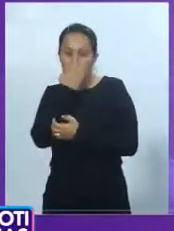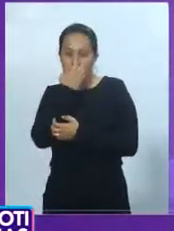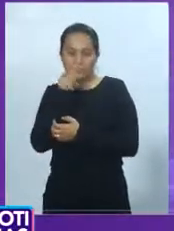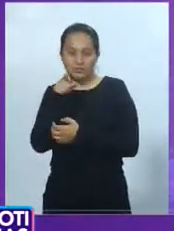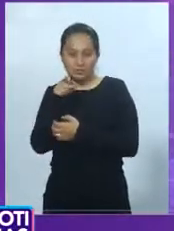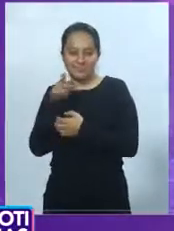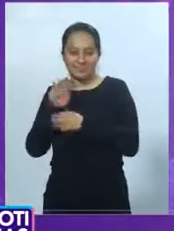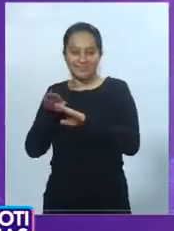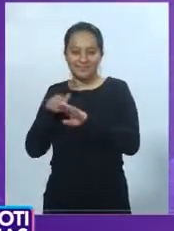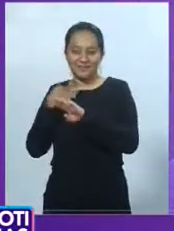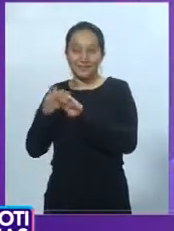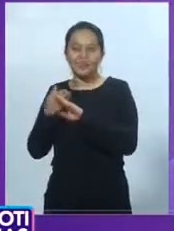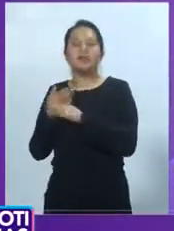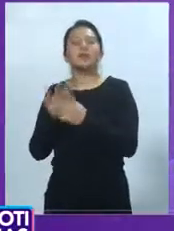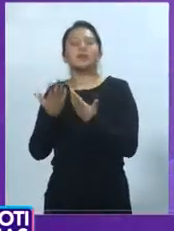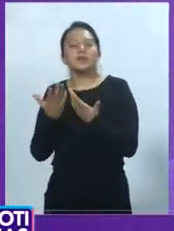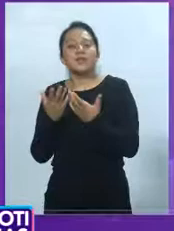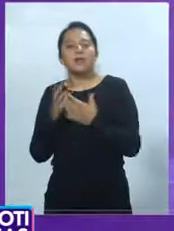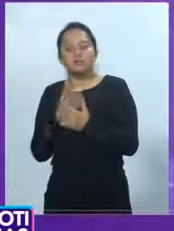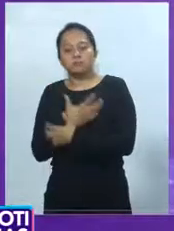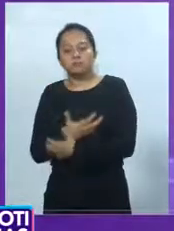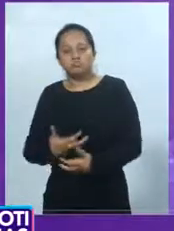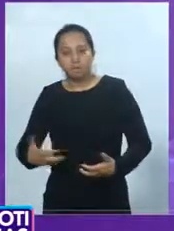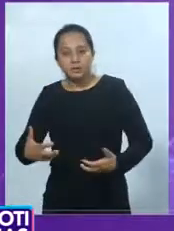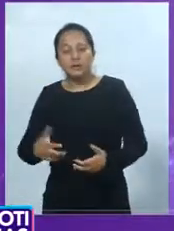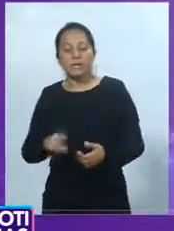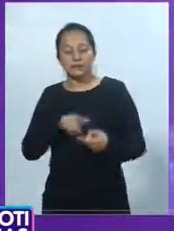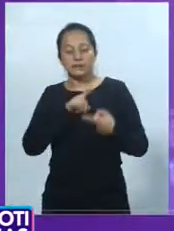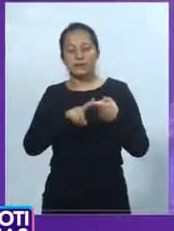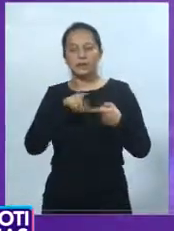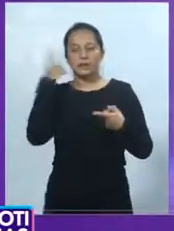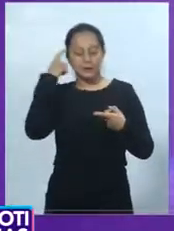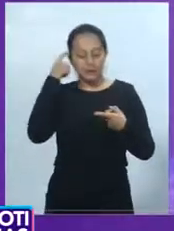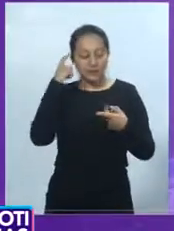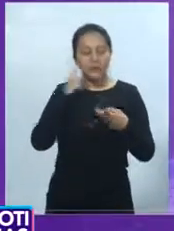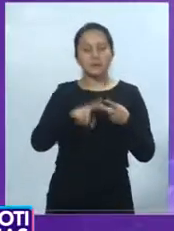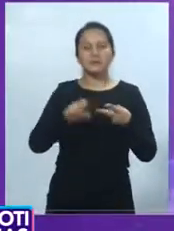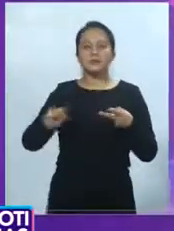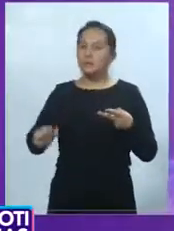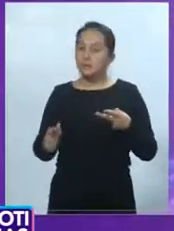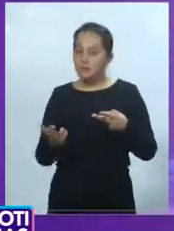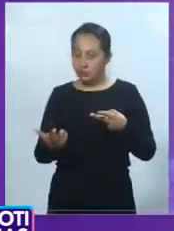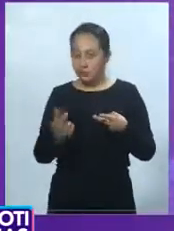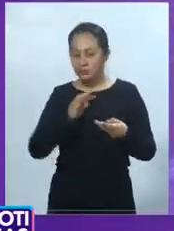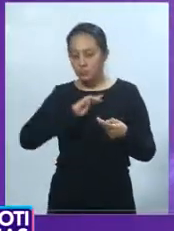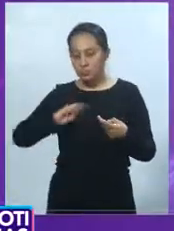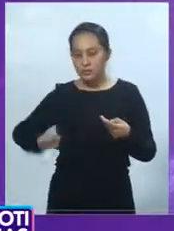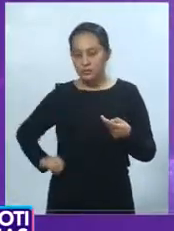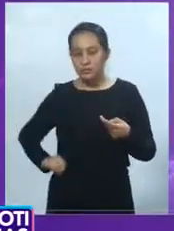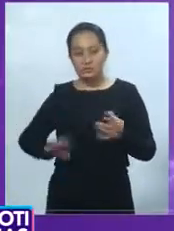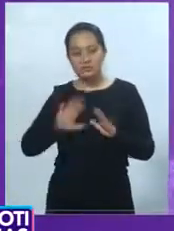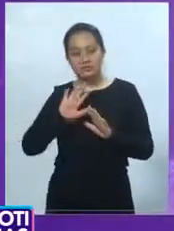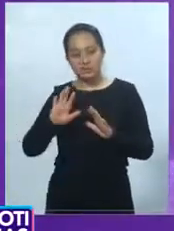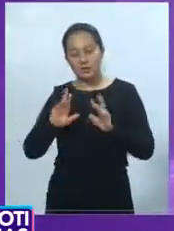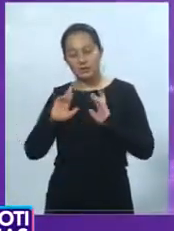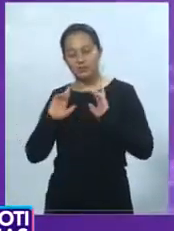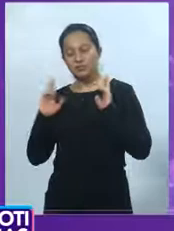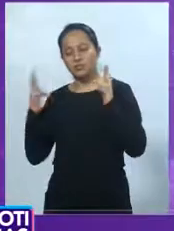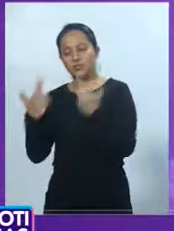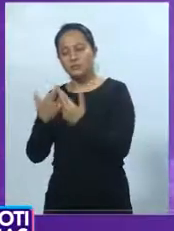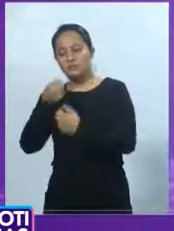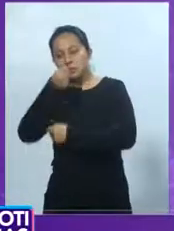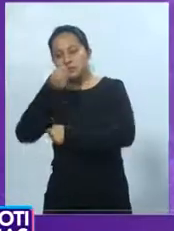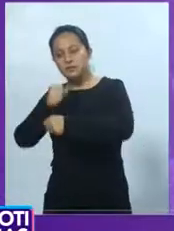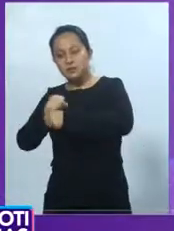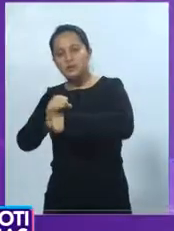Federal y la propia Secretaría de Educación Federal. Ayer tuvimos una muy larga, muy importante y